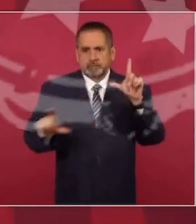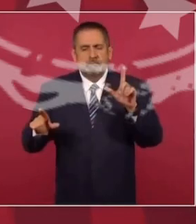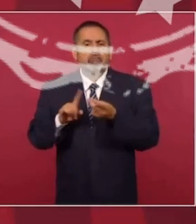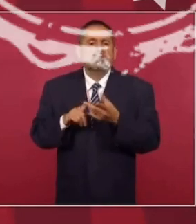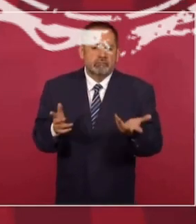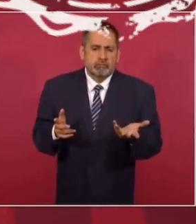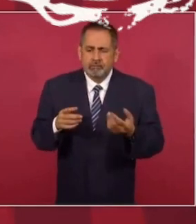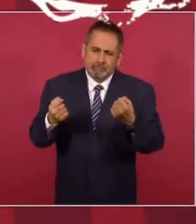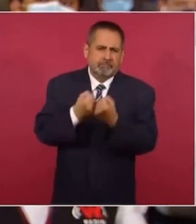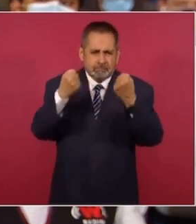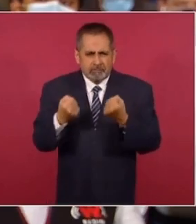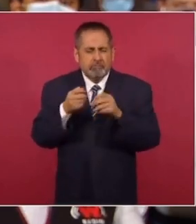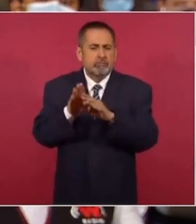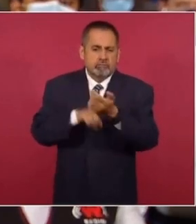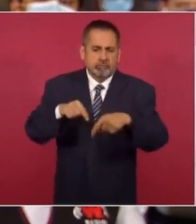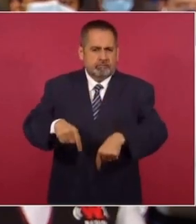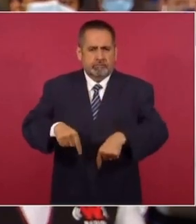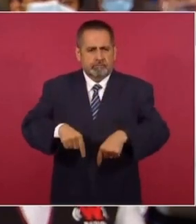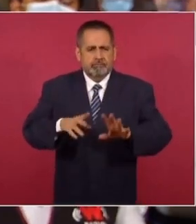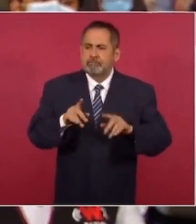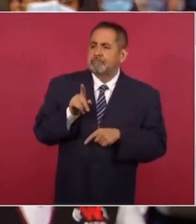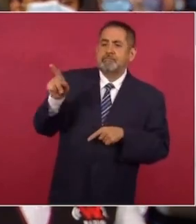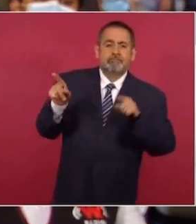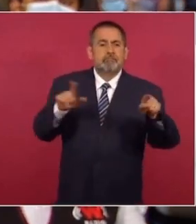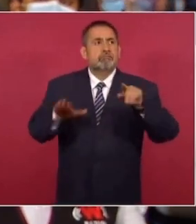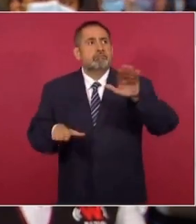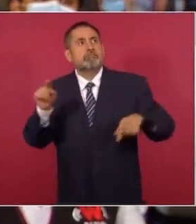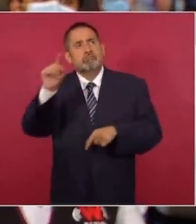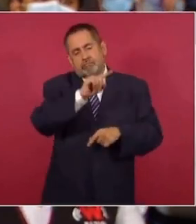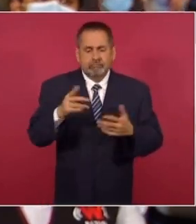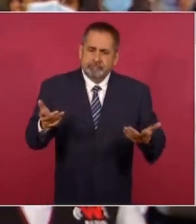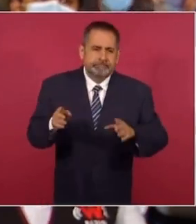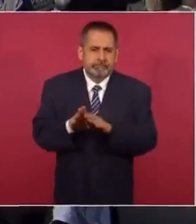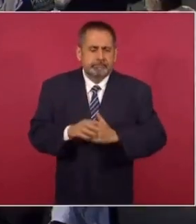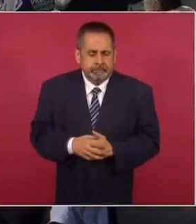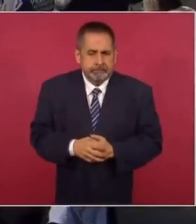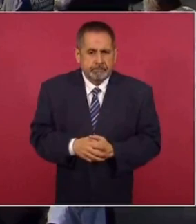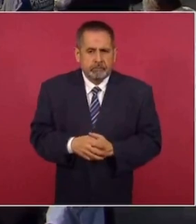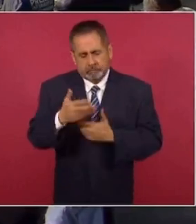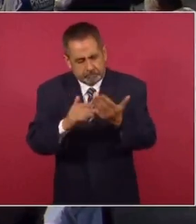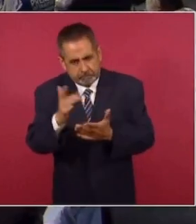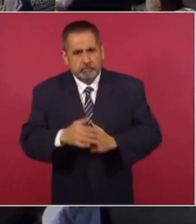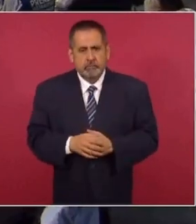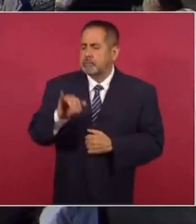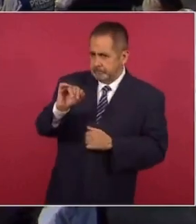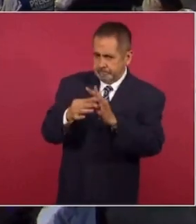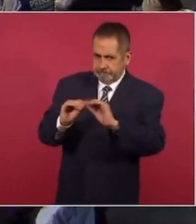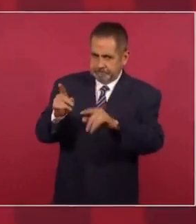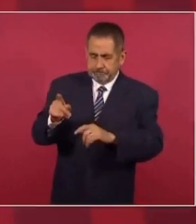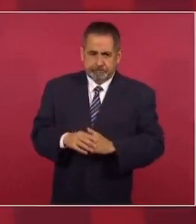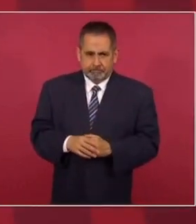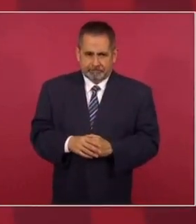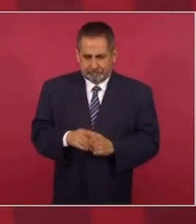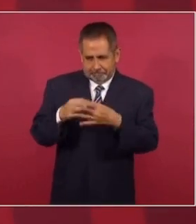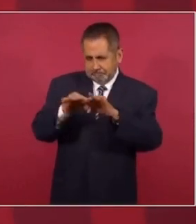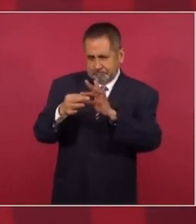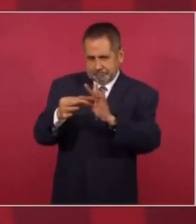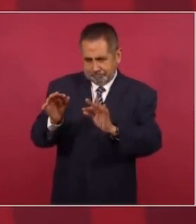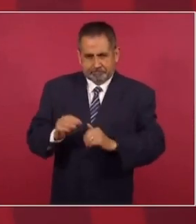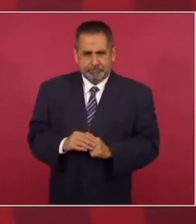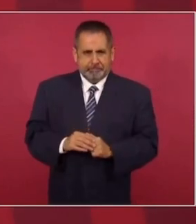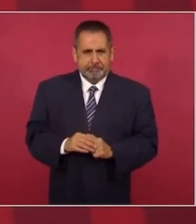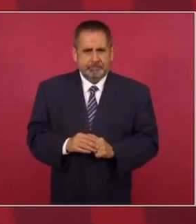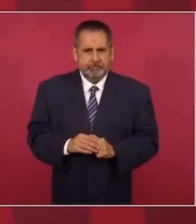El escándalo, la confrontación, los señalamientos es aquí en la capital, pero los muertos los estamos poniendo nosotros, señor presidente. Se lo agradeceré. Nada más te aclaro algo, porque es importante.